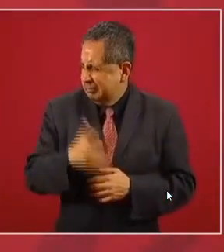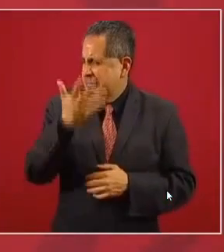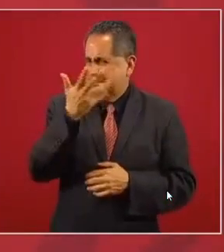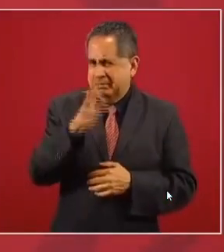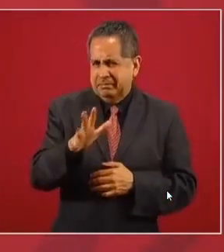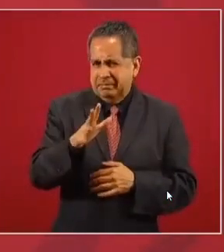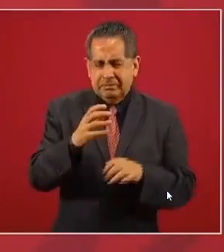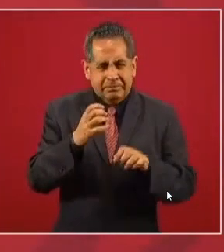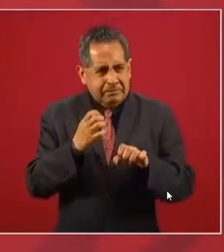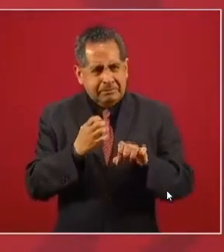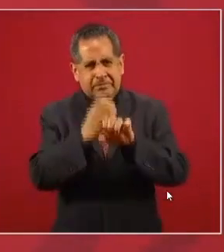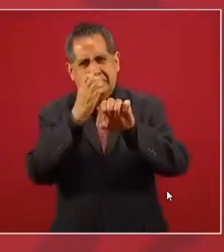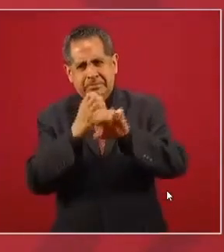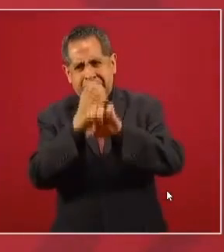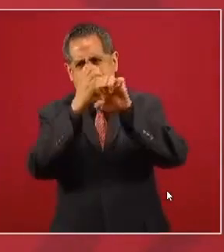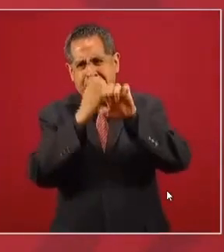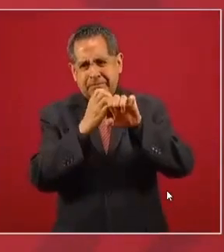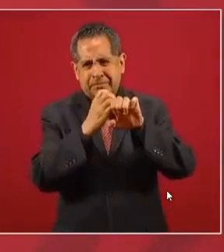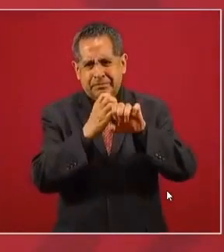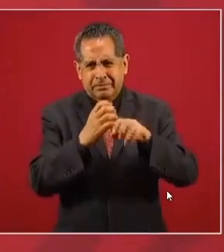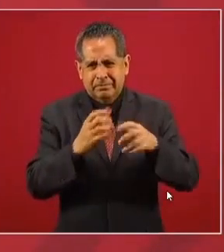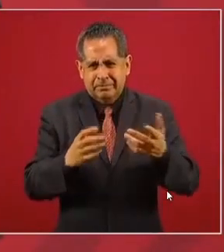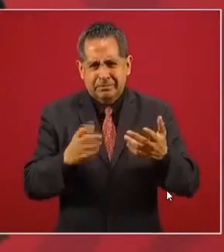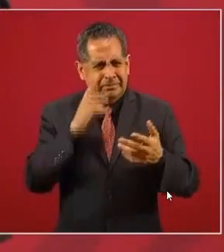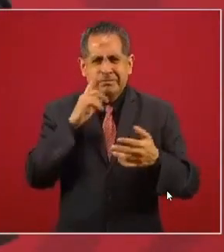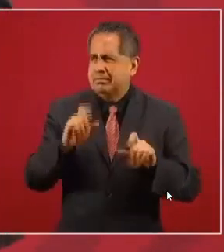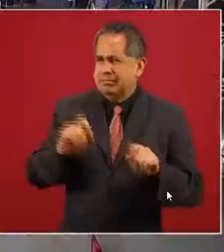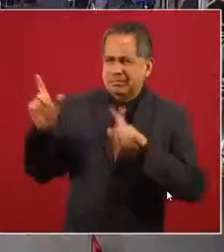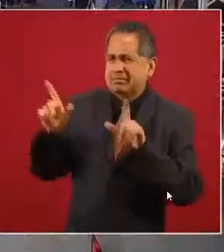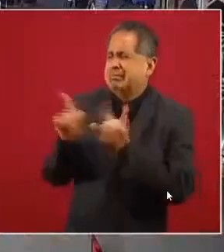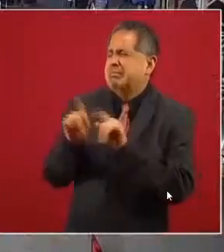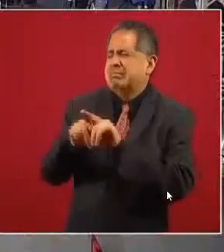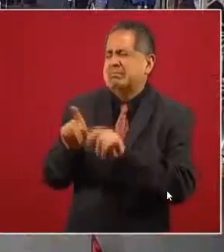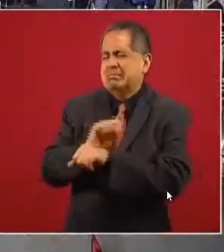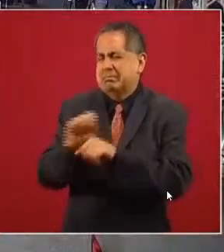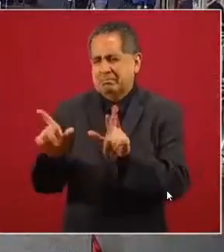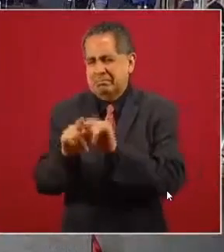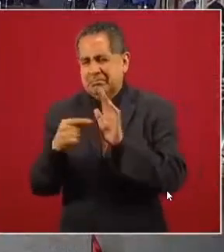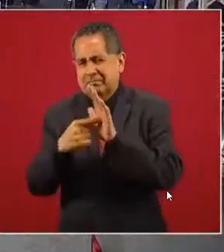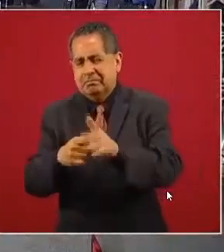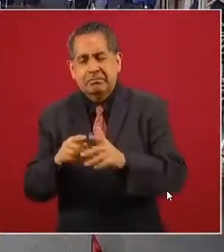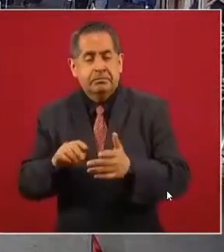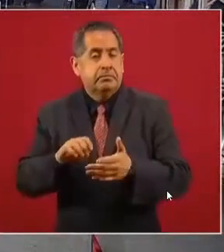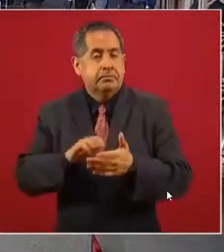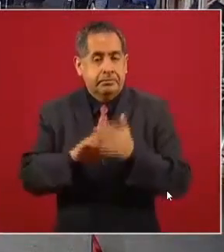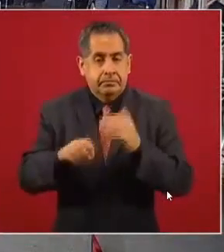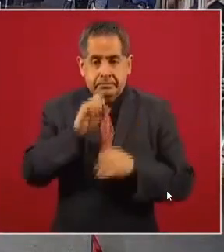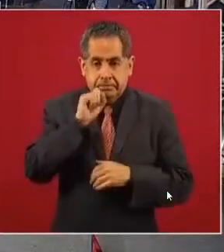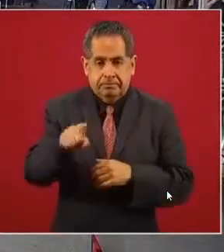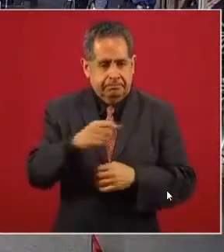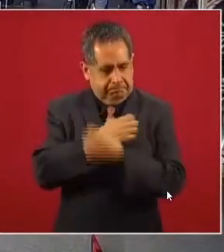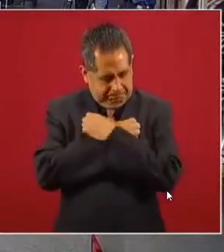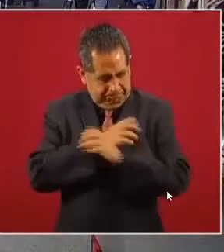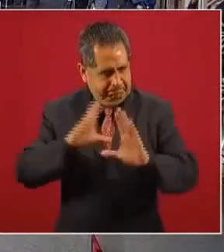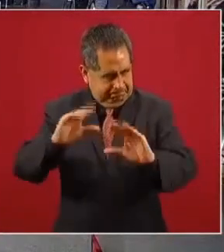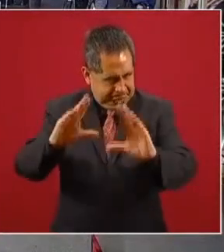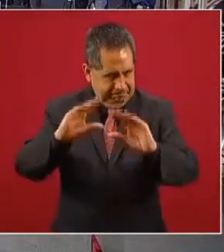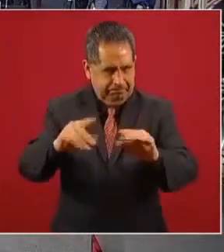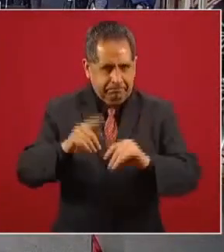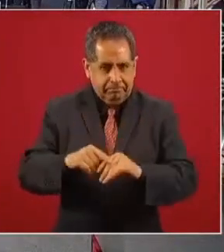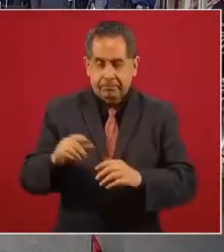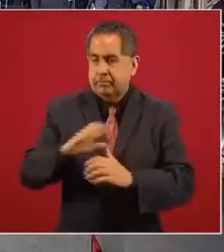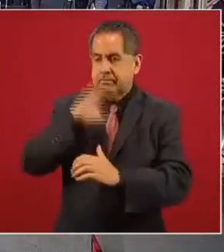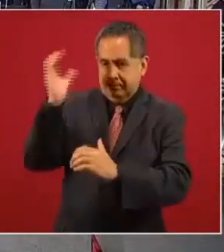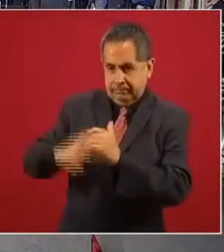estados, a ver si no la pones, nada más, porque también esto es educativo. Y ya